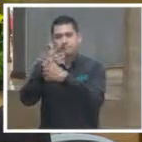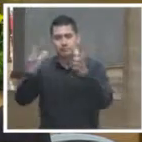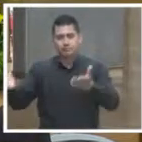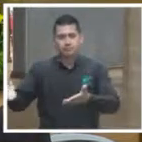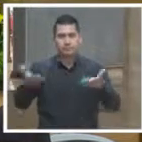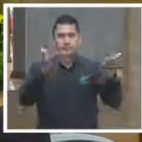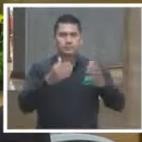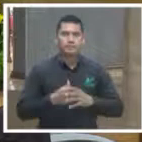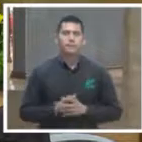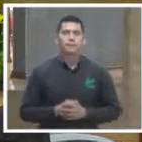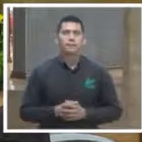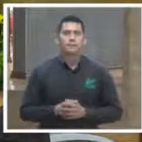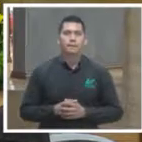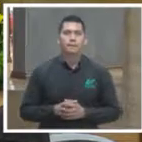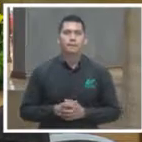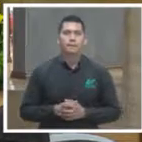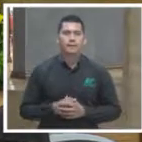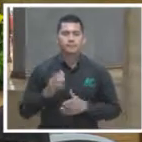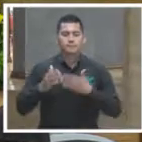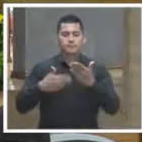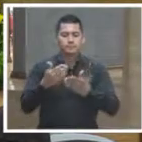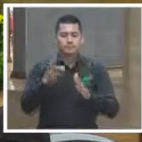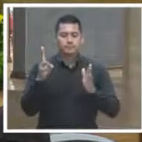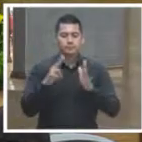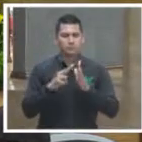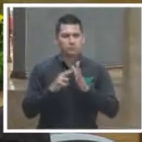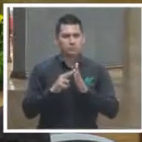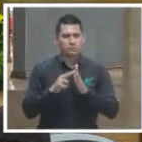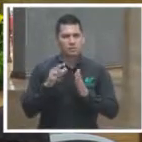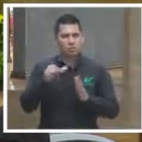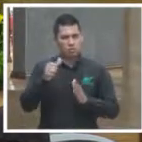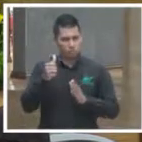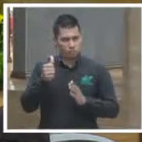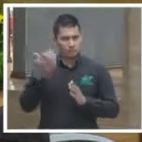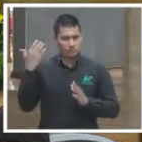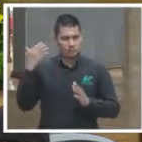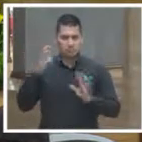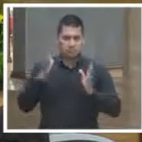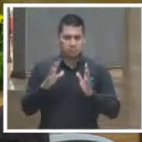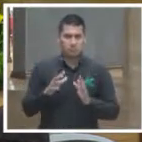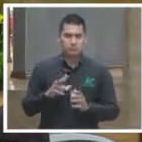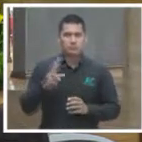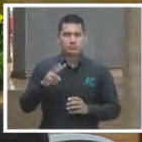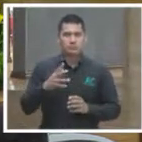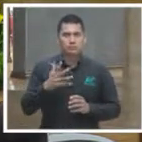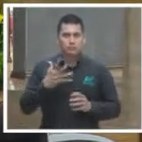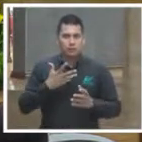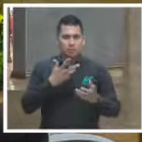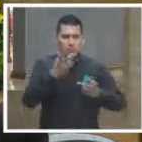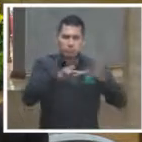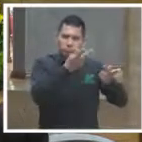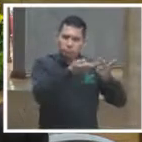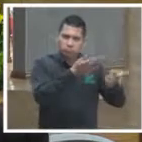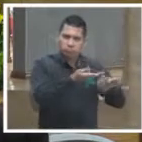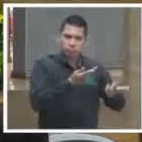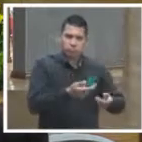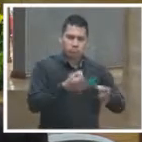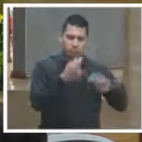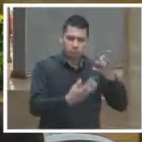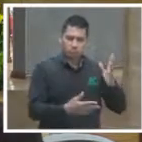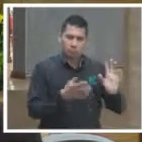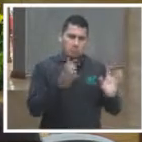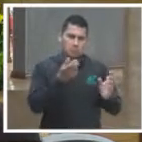En 2011, si hacían algunas encuestas, Parametría, por ejemplo, hizo una encuesta en